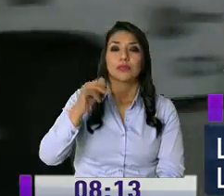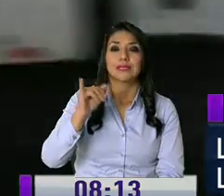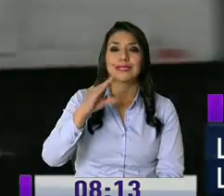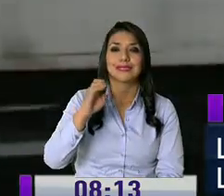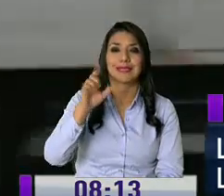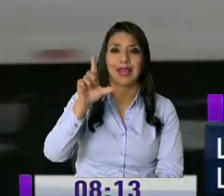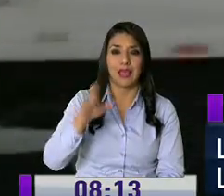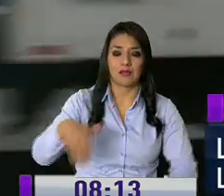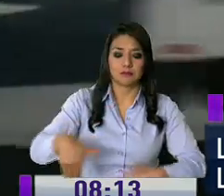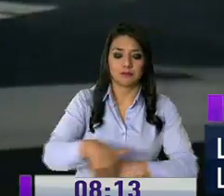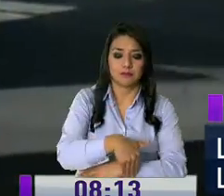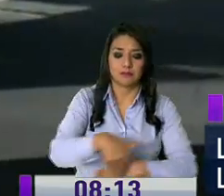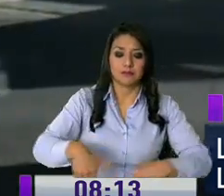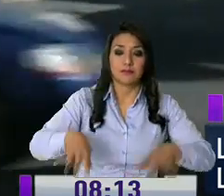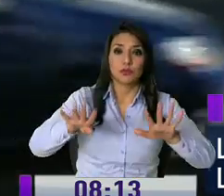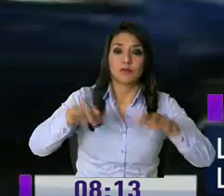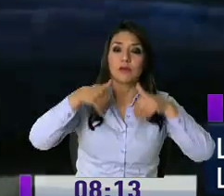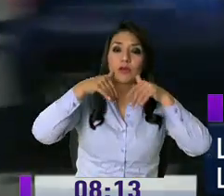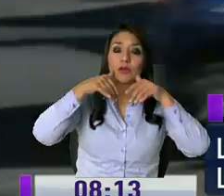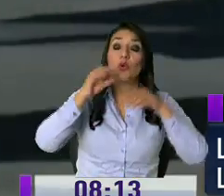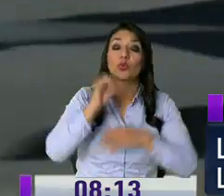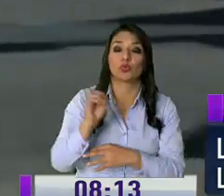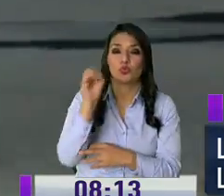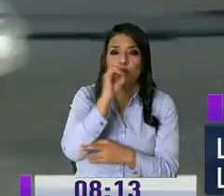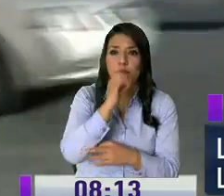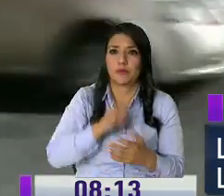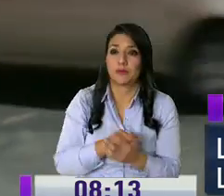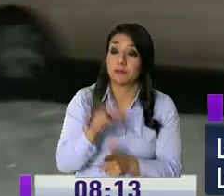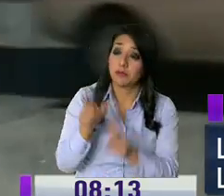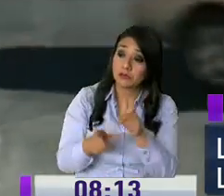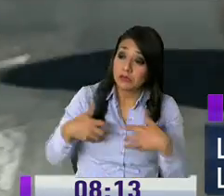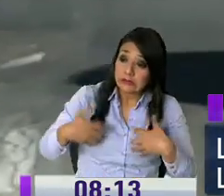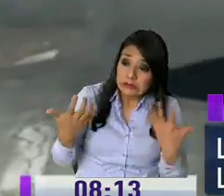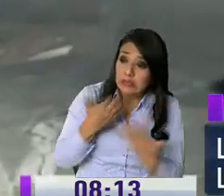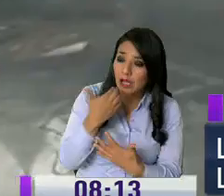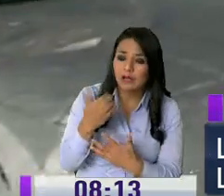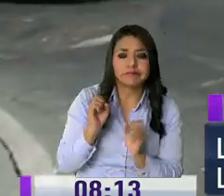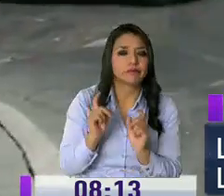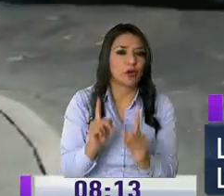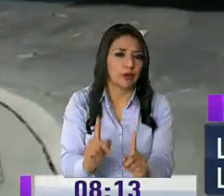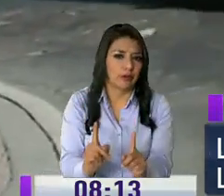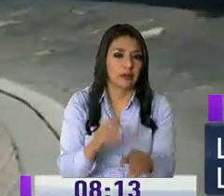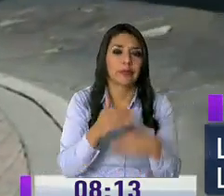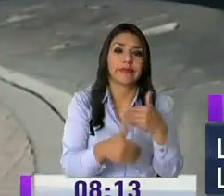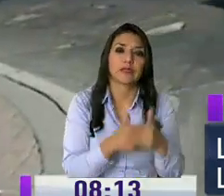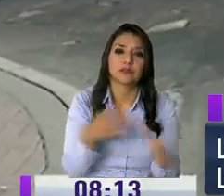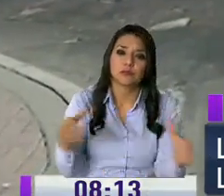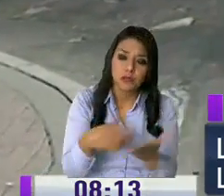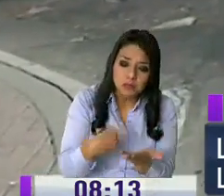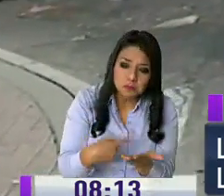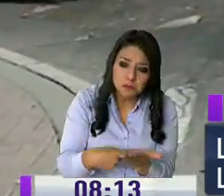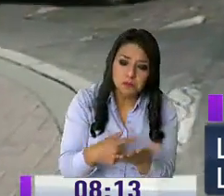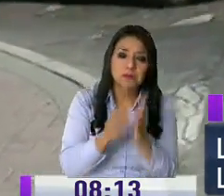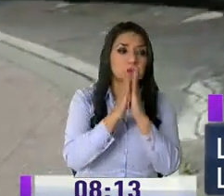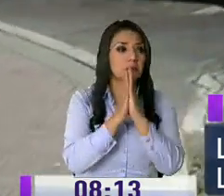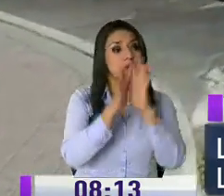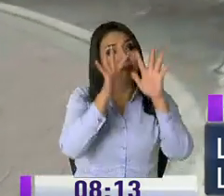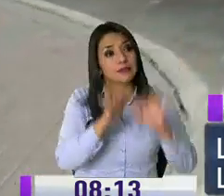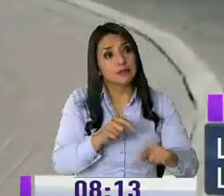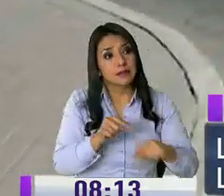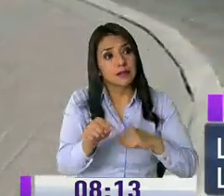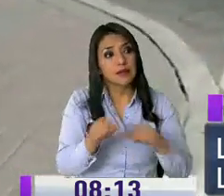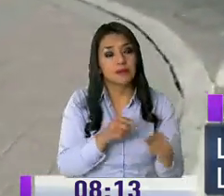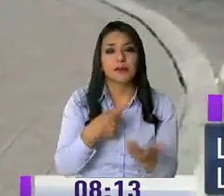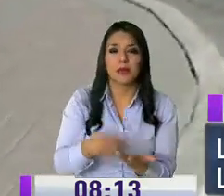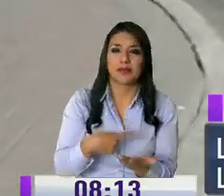9 de octubre Se va a tomar en cuenta las quejas de los ciudadanos para realizar esta petición a la Secretaría de Movilidad para que